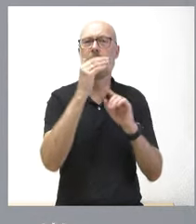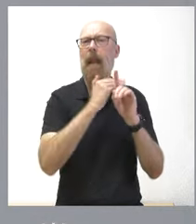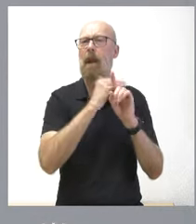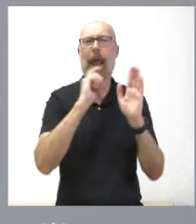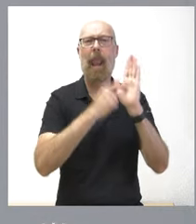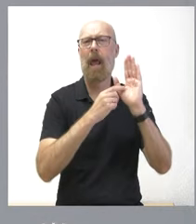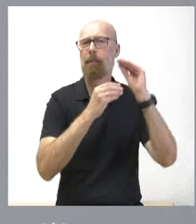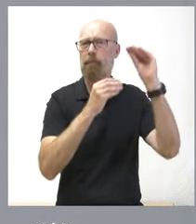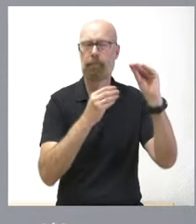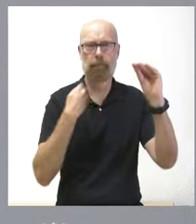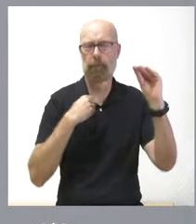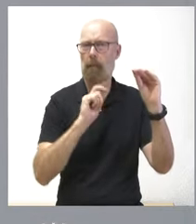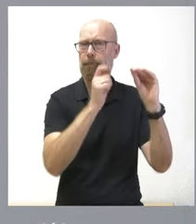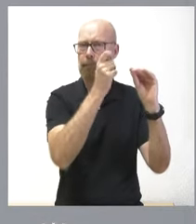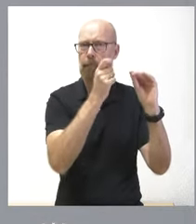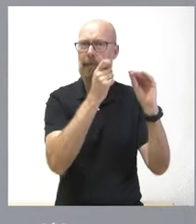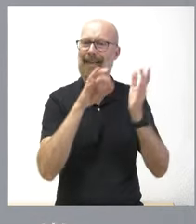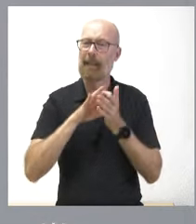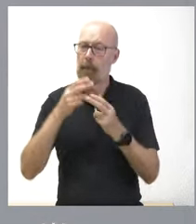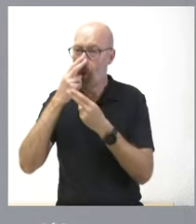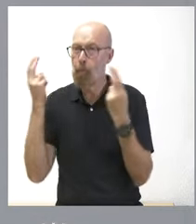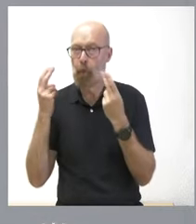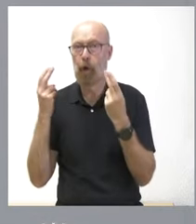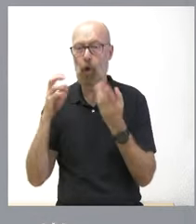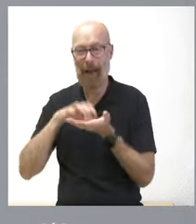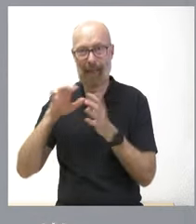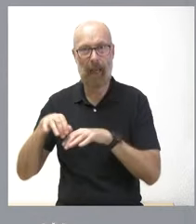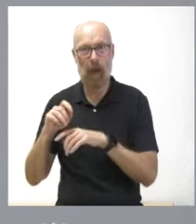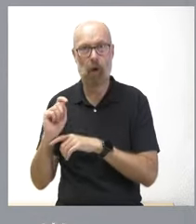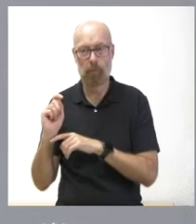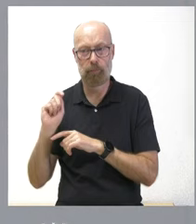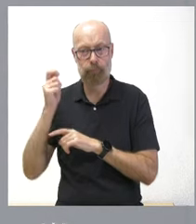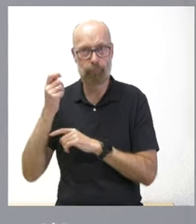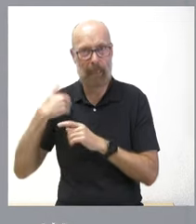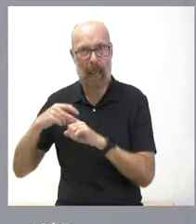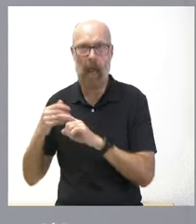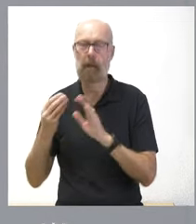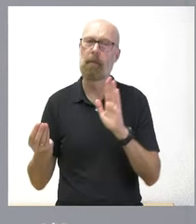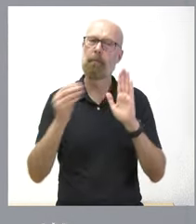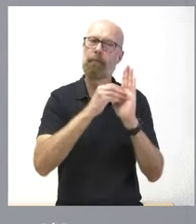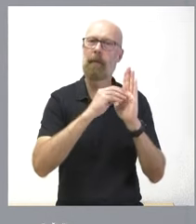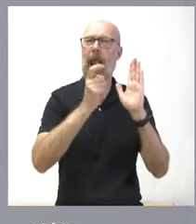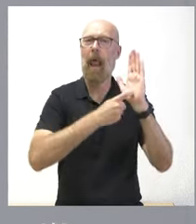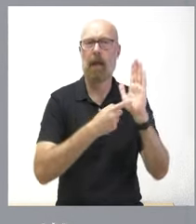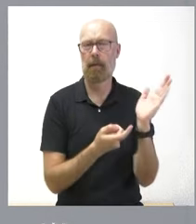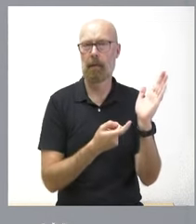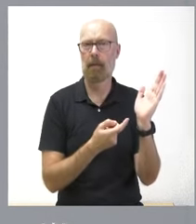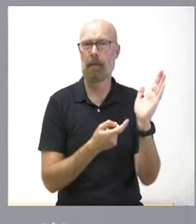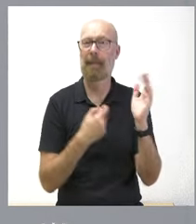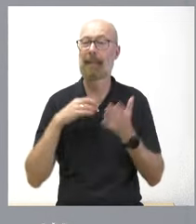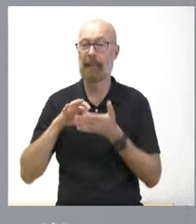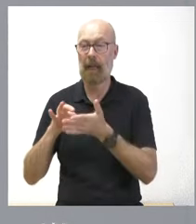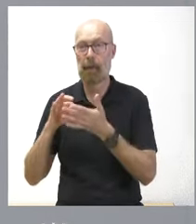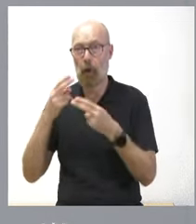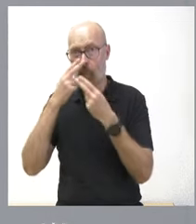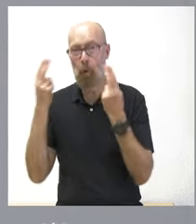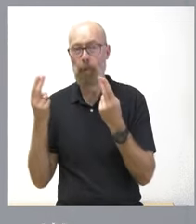Castilla y León hemos alcanzado y que nos han situado como los mejores de España. Elevar a rango de ley unos servicios públicos que son